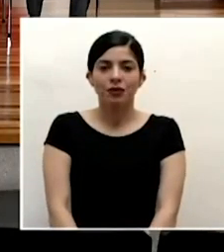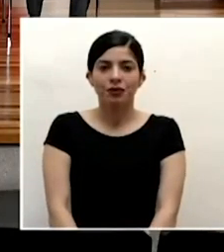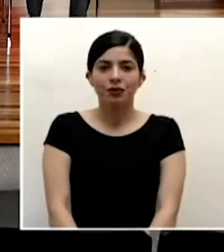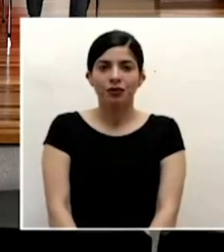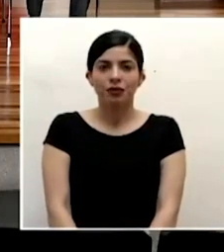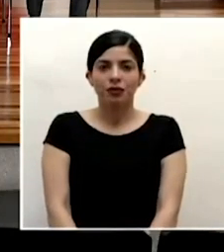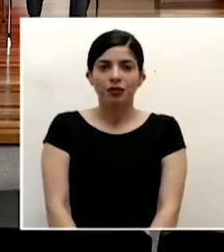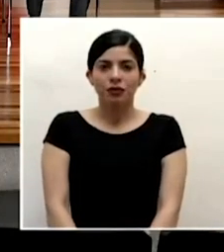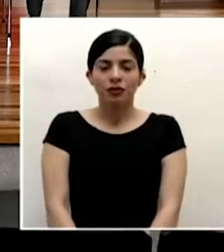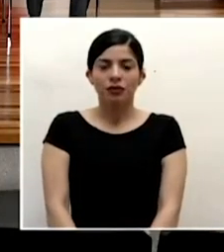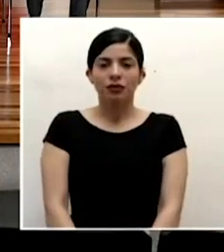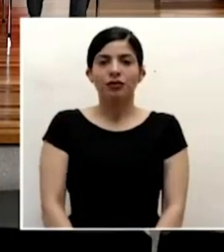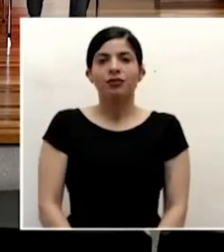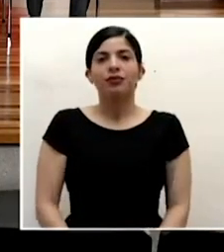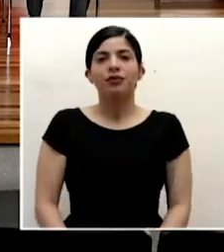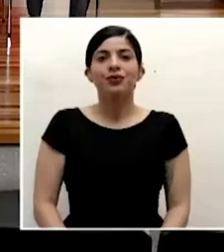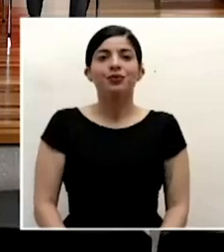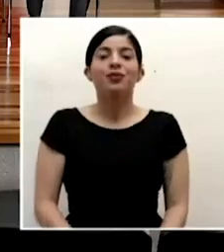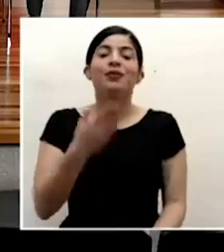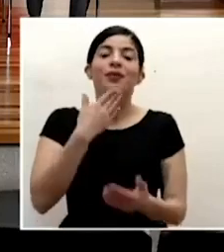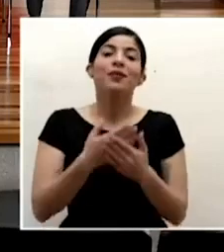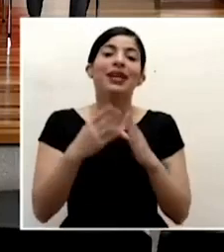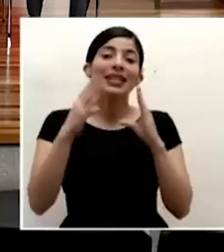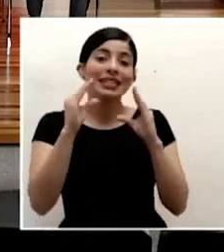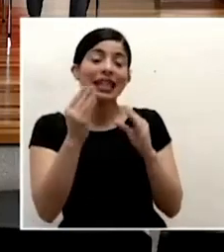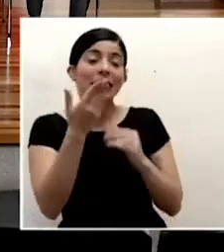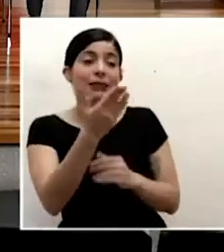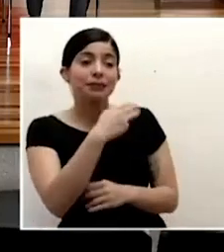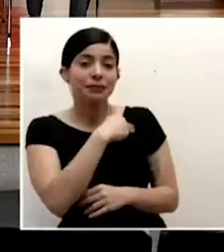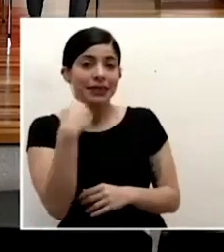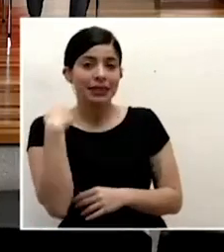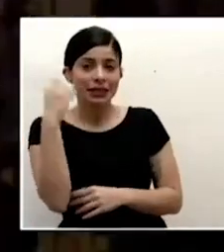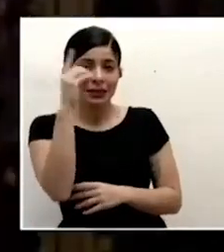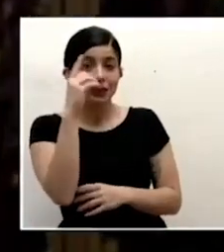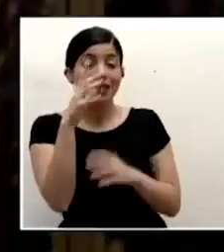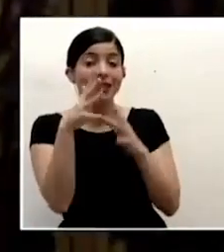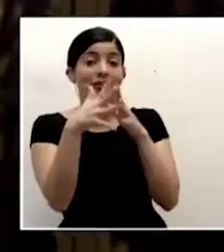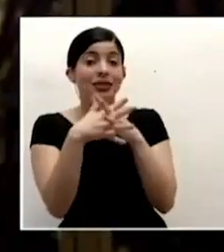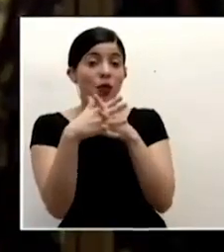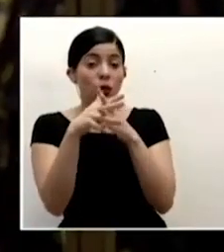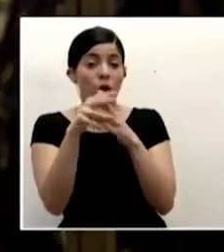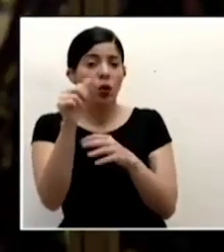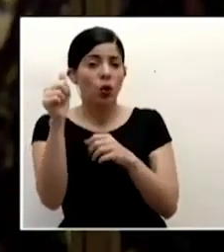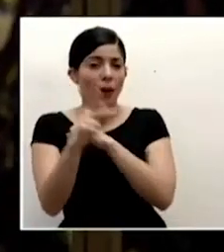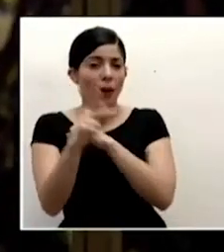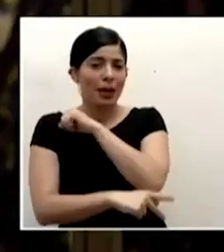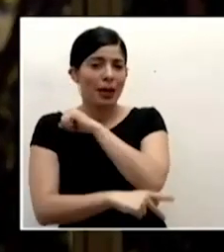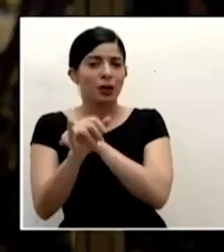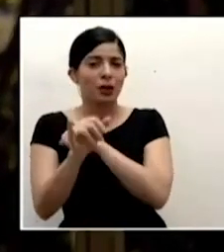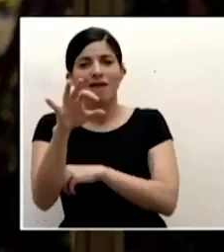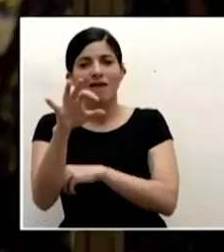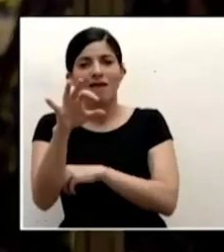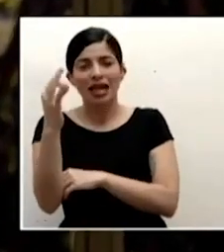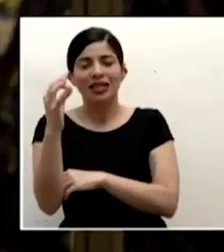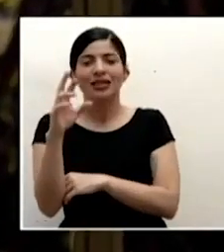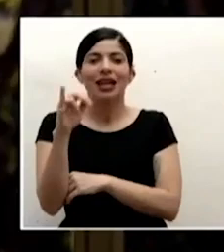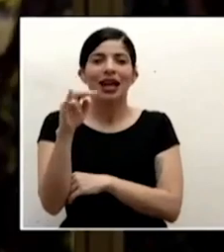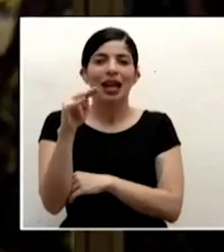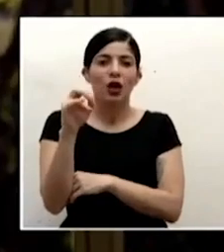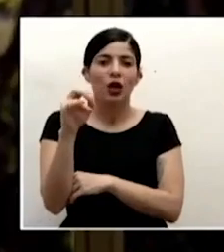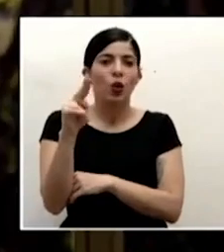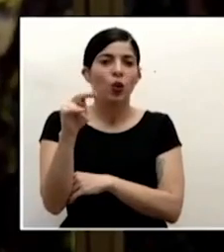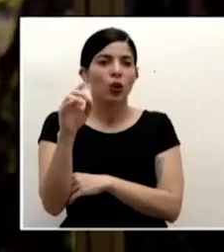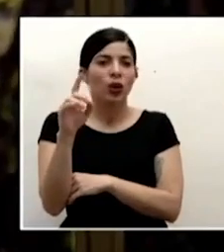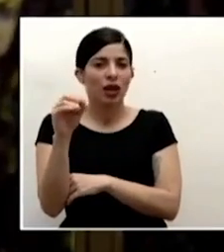buenas tardes para el ministro salas en eeuu y otros países como francia reino unido investigan la posible relación entre el